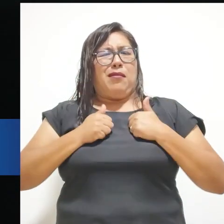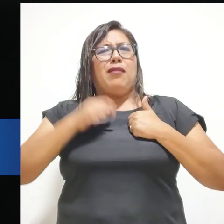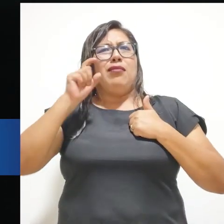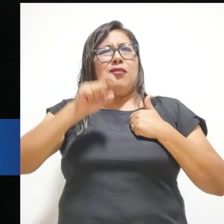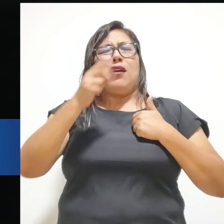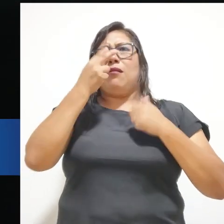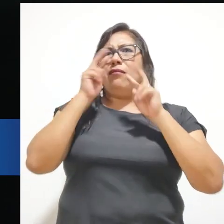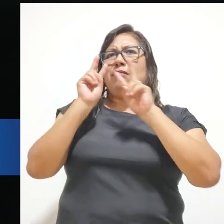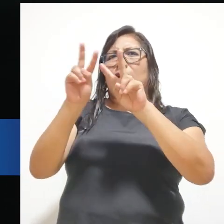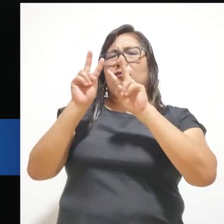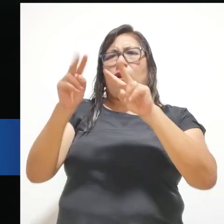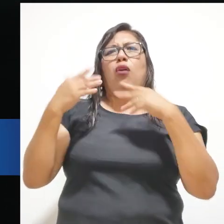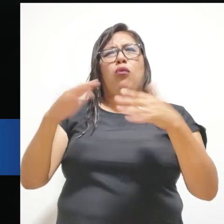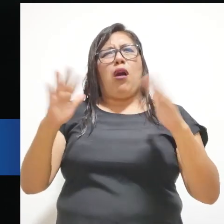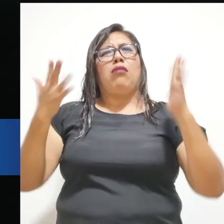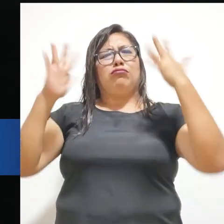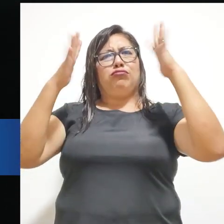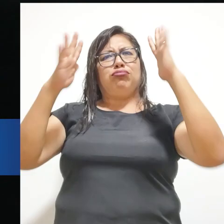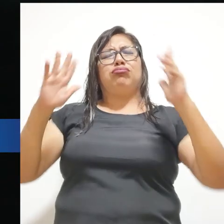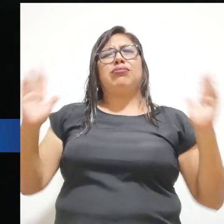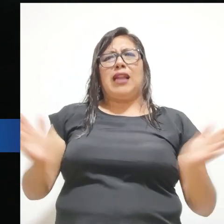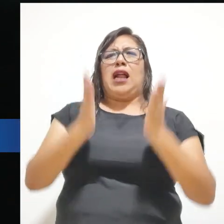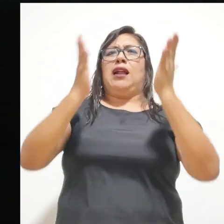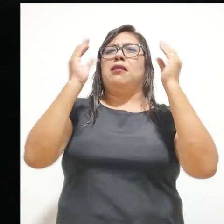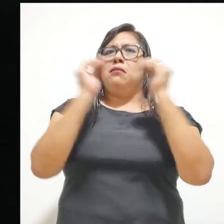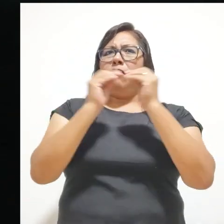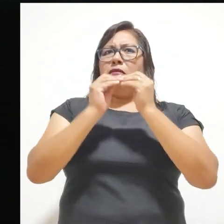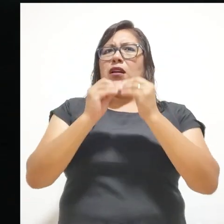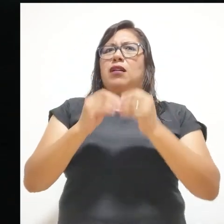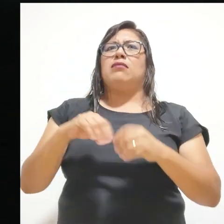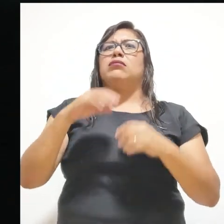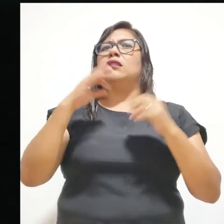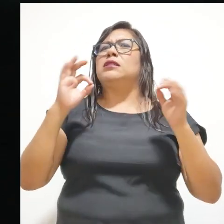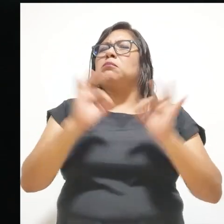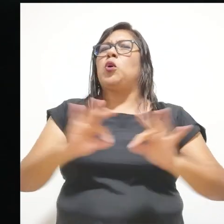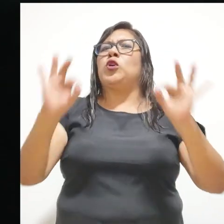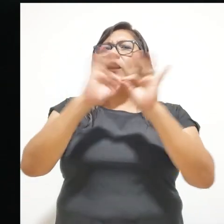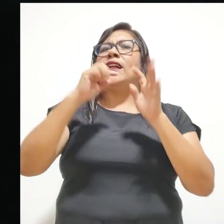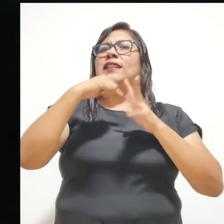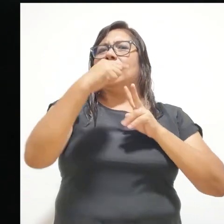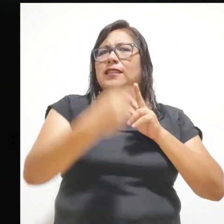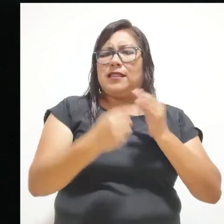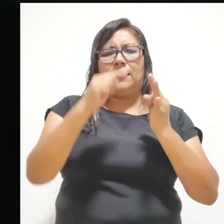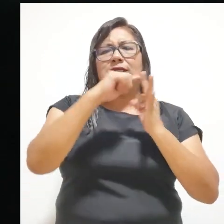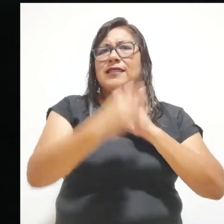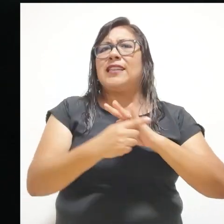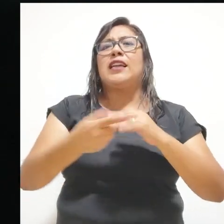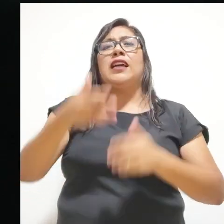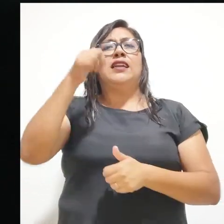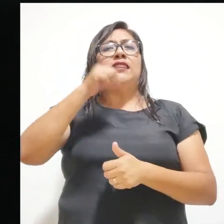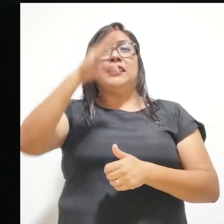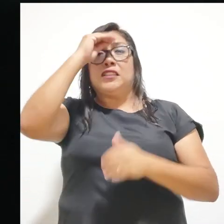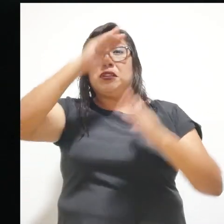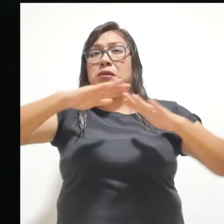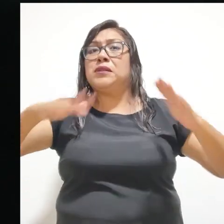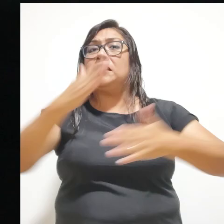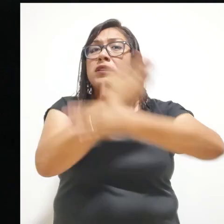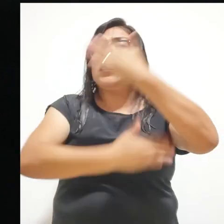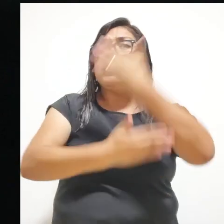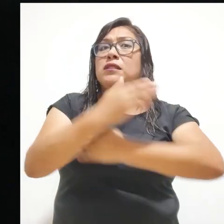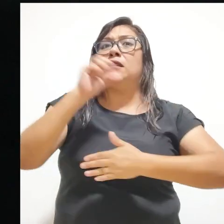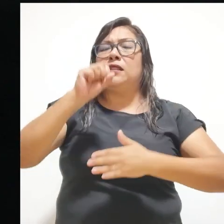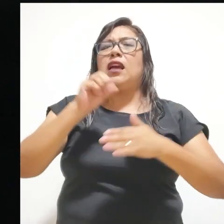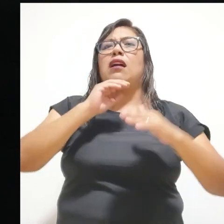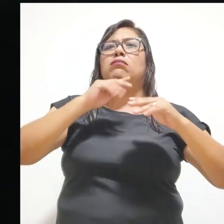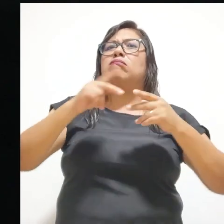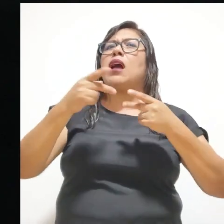tienen que ser motivadores, transformadores, porque, y te comento, tres cosas más básicas que vamos a impulsar. Queremos que nuestros niños y niñas con discapacidad